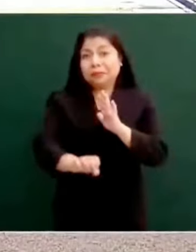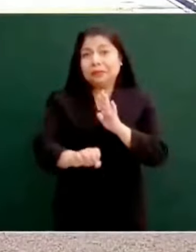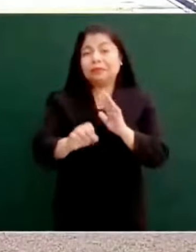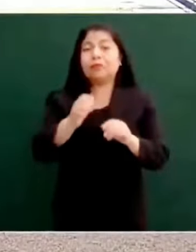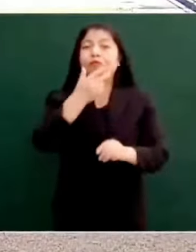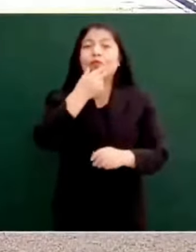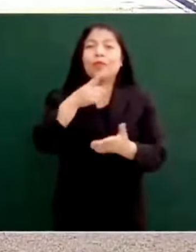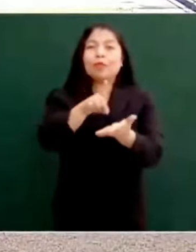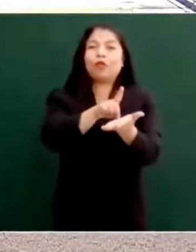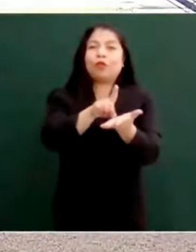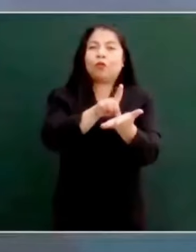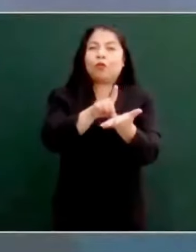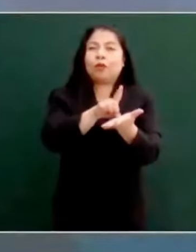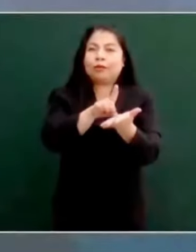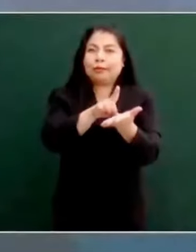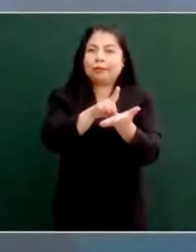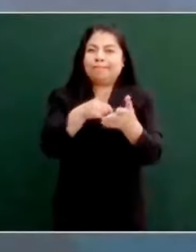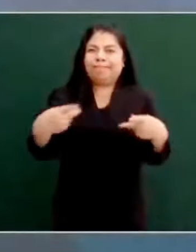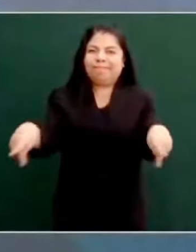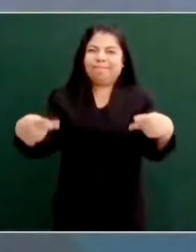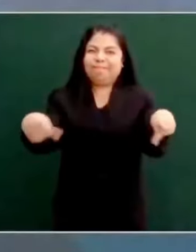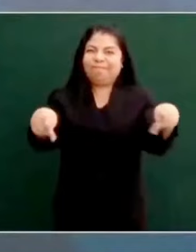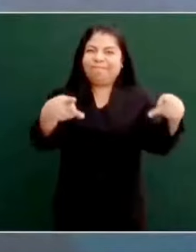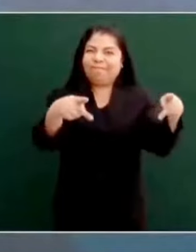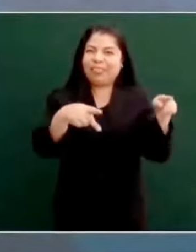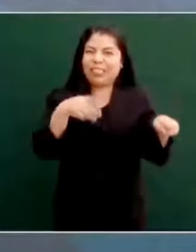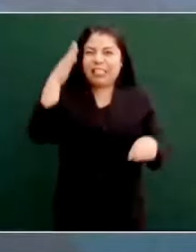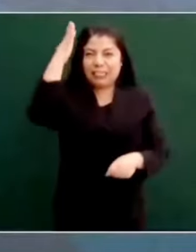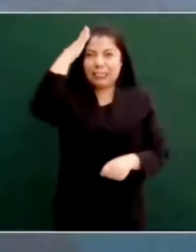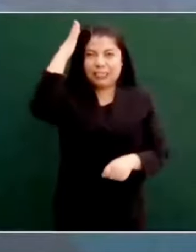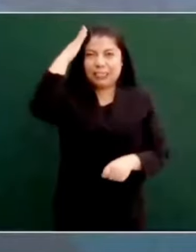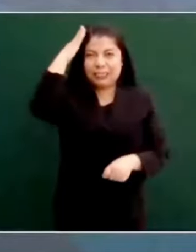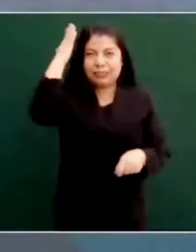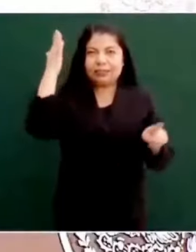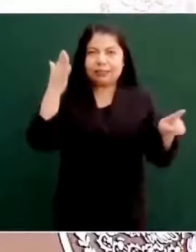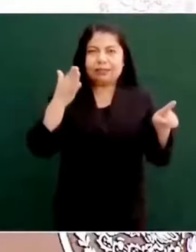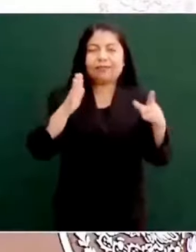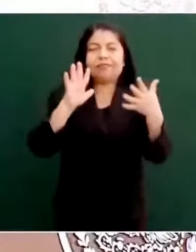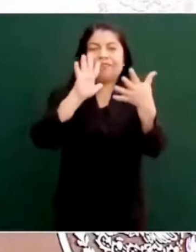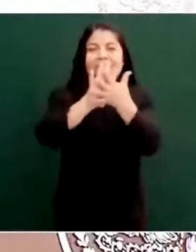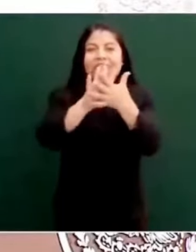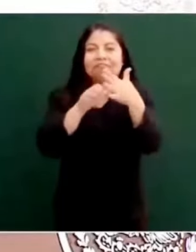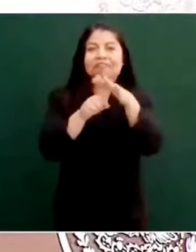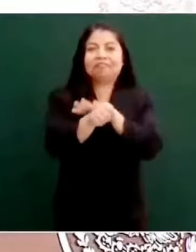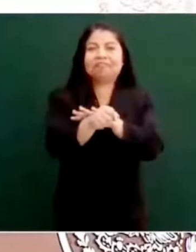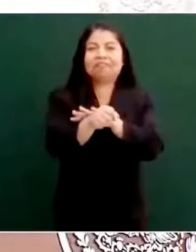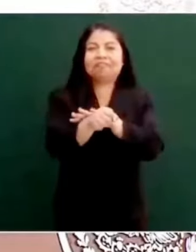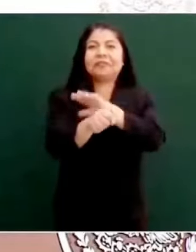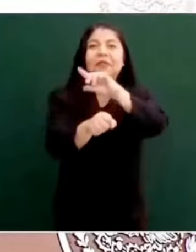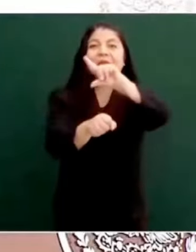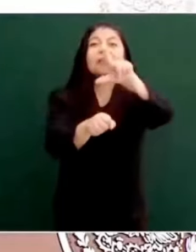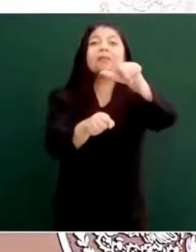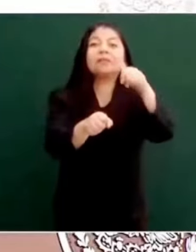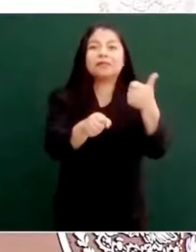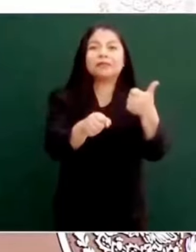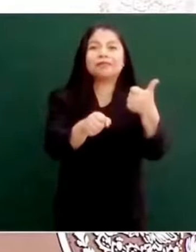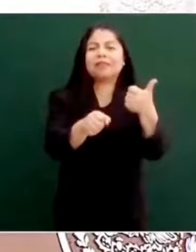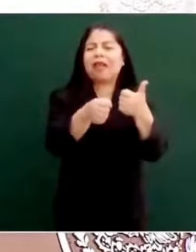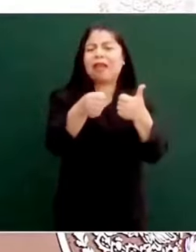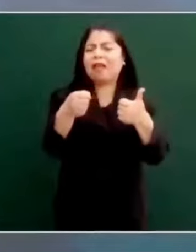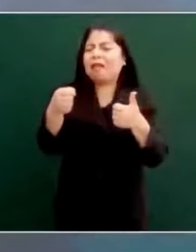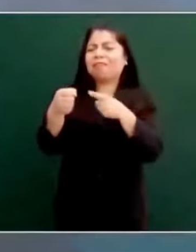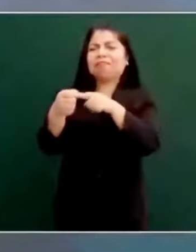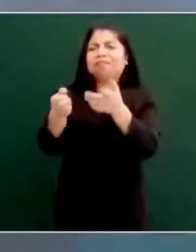y nos mandaban, nos mandan